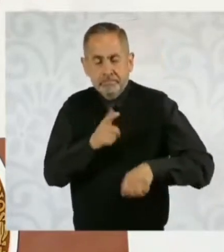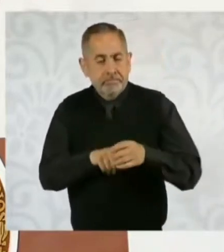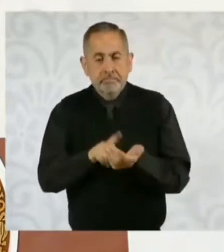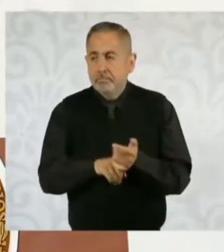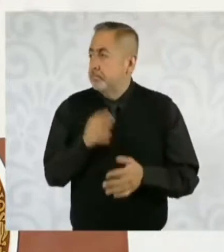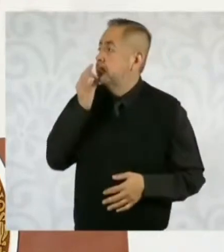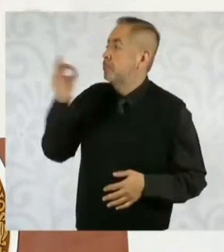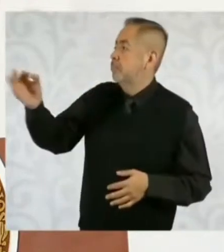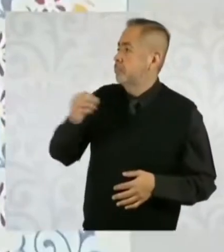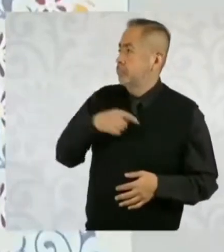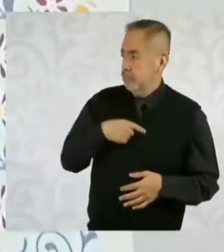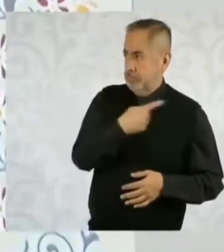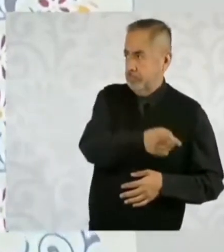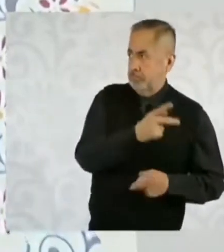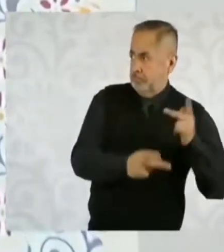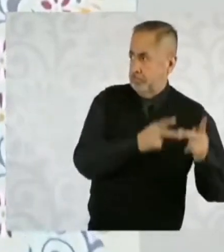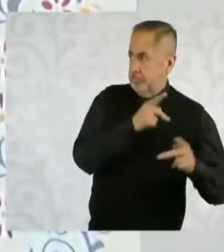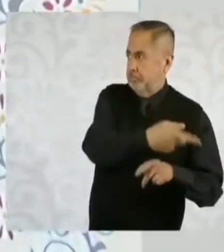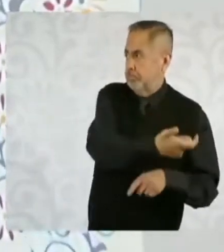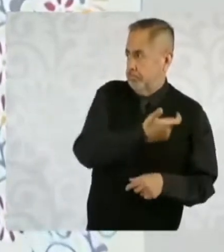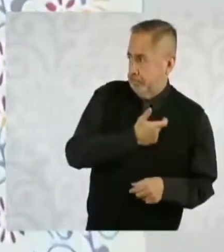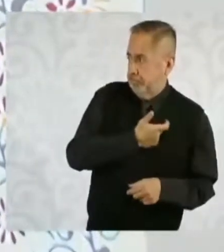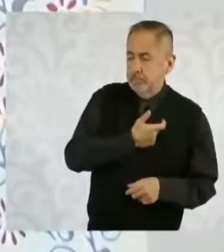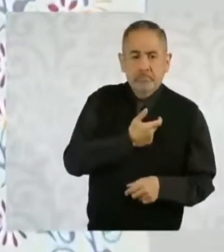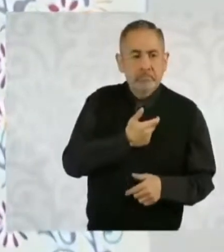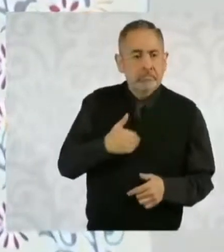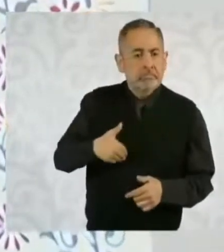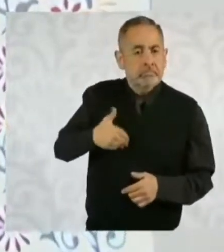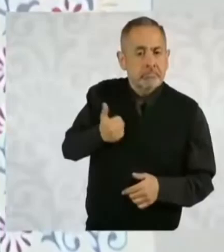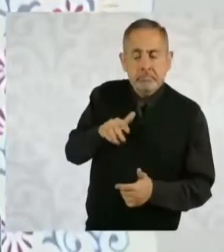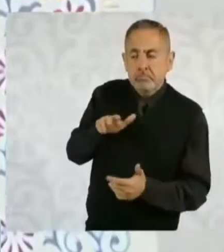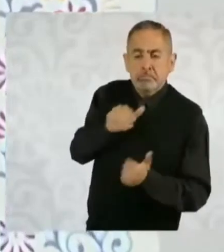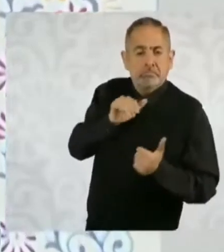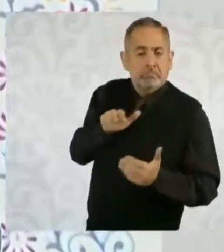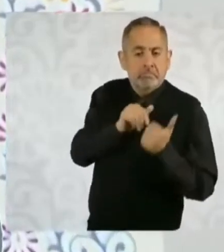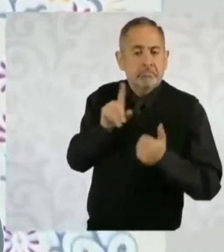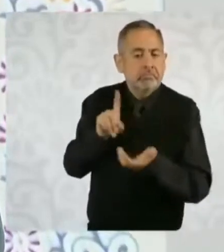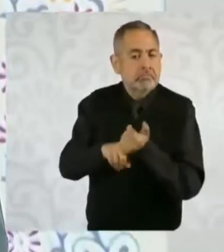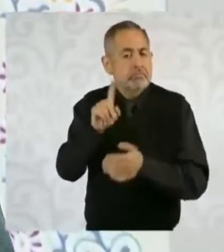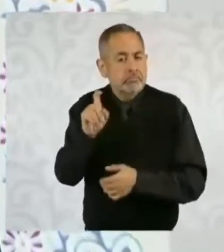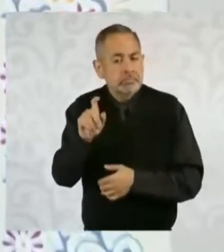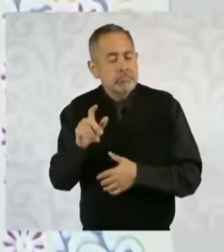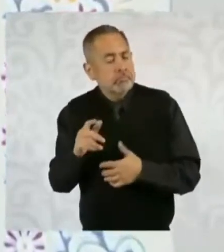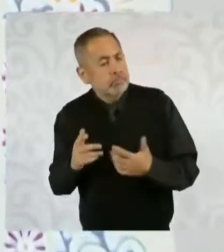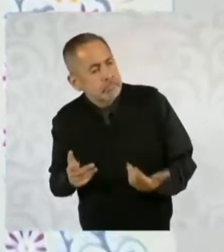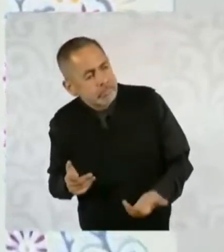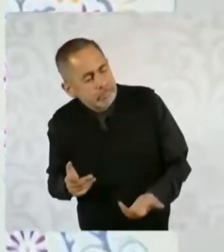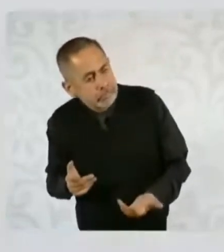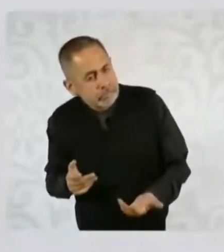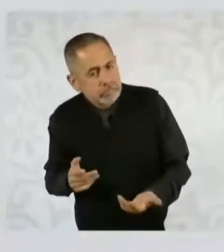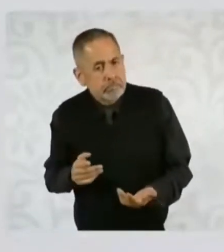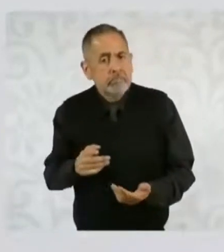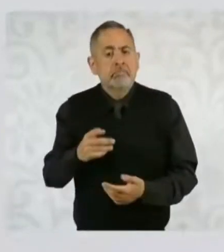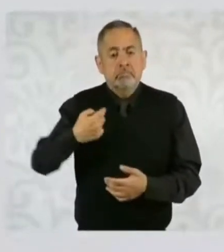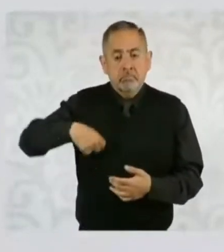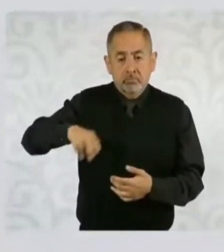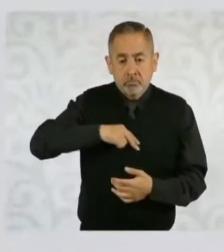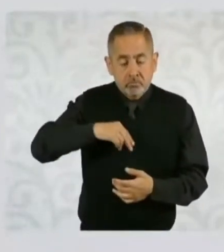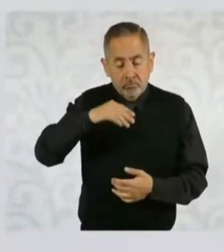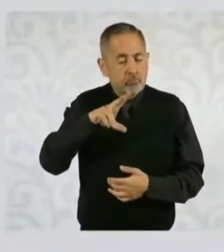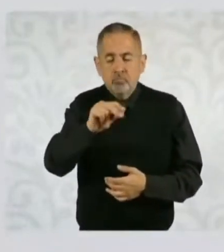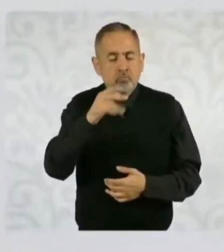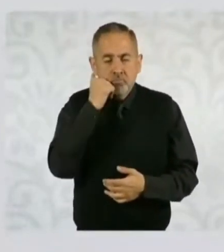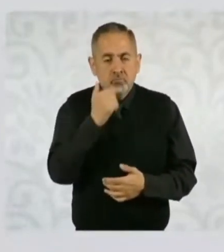avisando a la Conagua. Lo que queremos no es, digamos, decir esta es la nueva